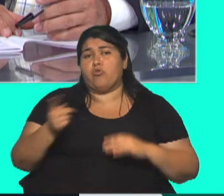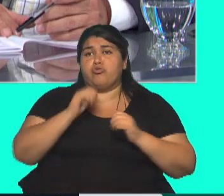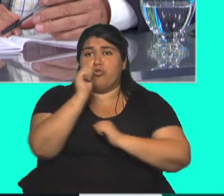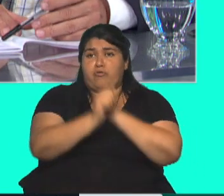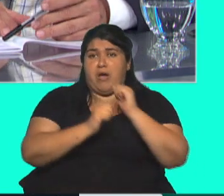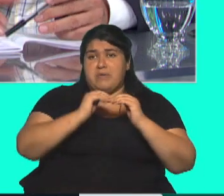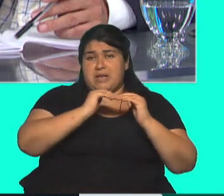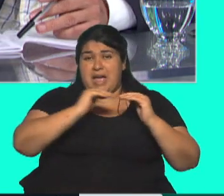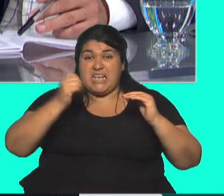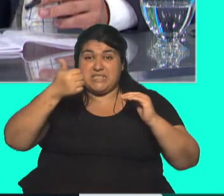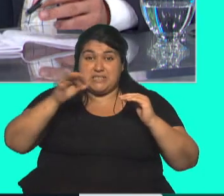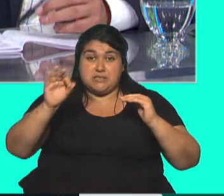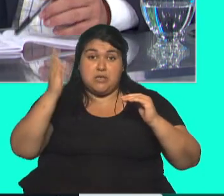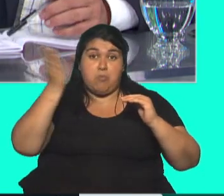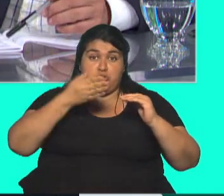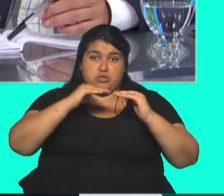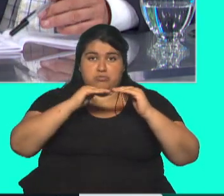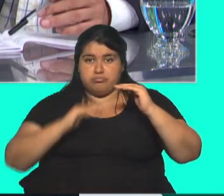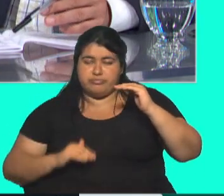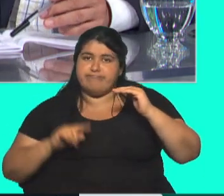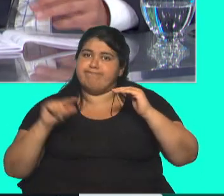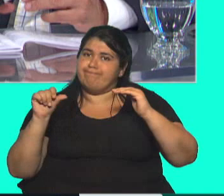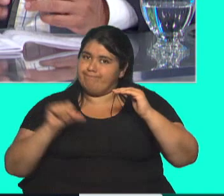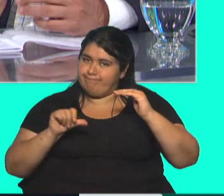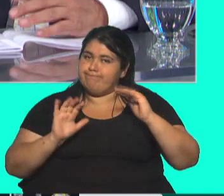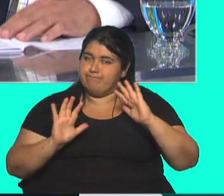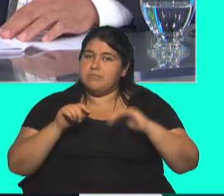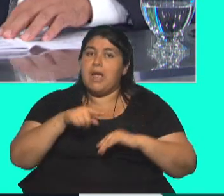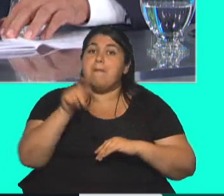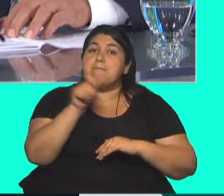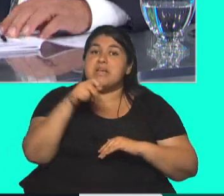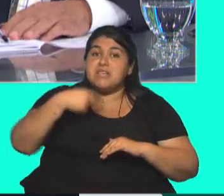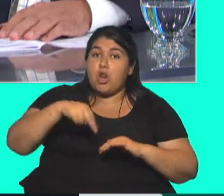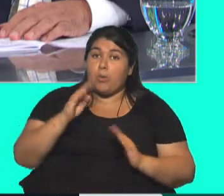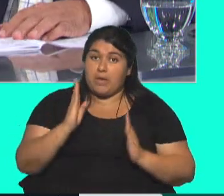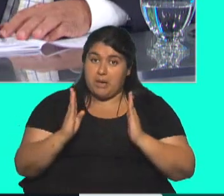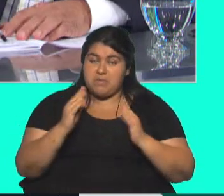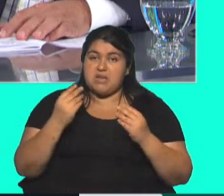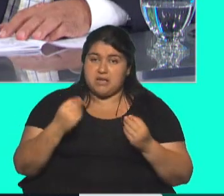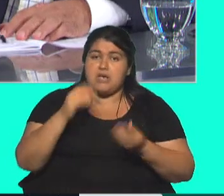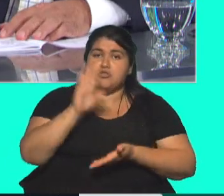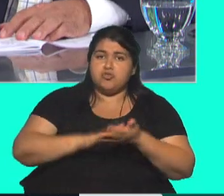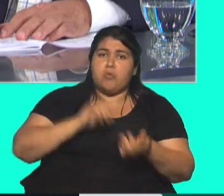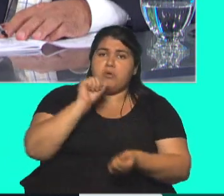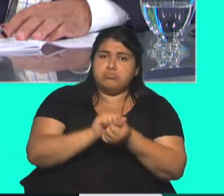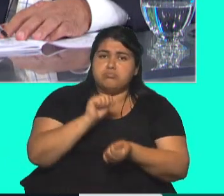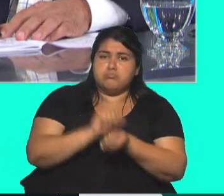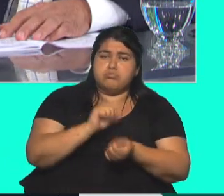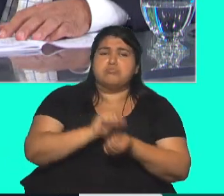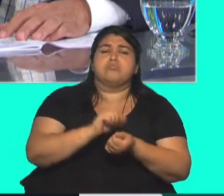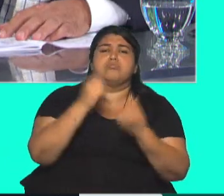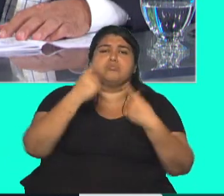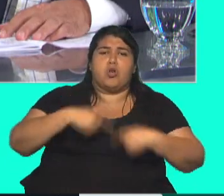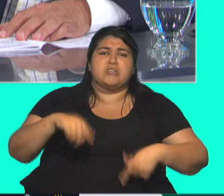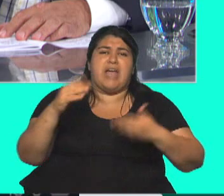Por ejemplo, abajo del 60%, es decir, los que están mal. A Por lo menos en el mes de noviembre. Sí. Edición e impresión, es decir, todo lo que es imprenta